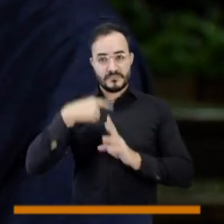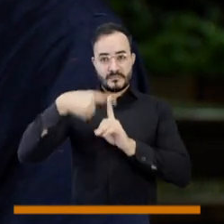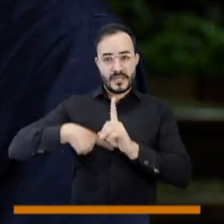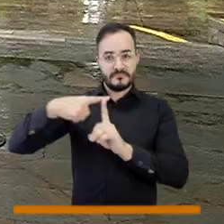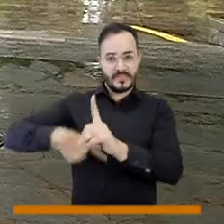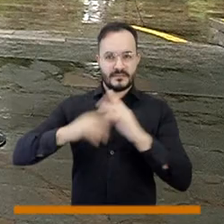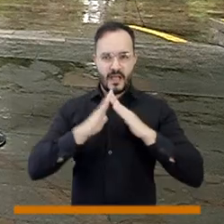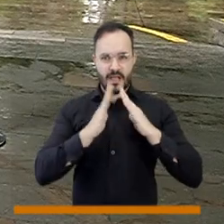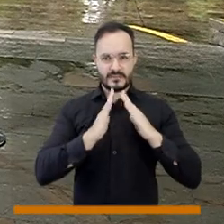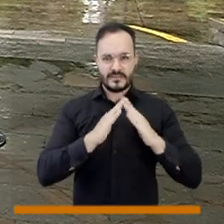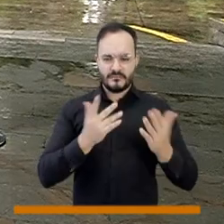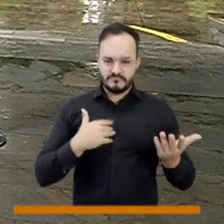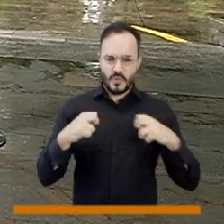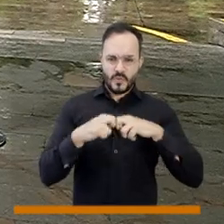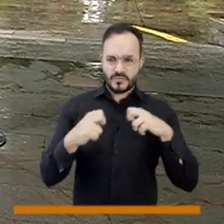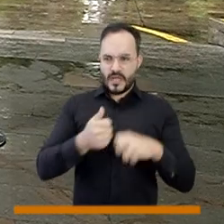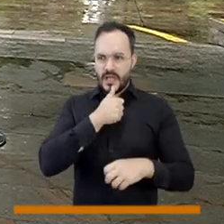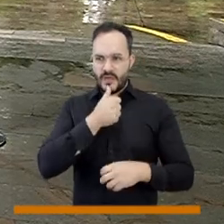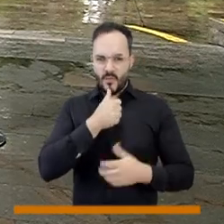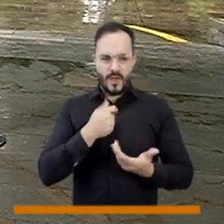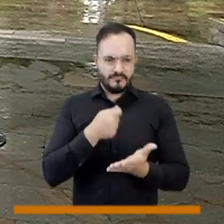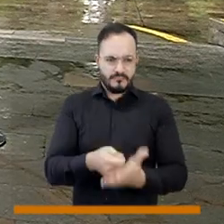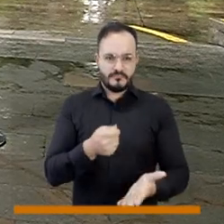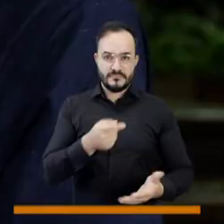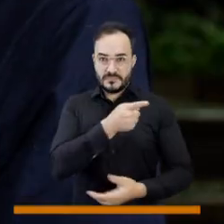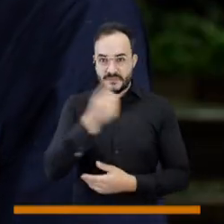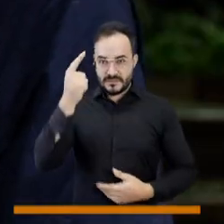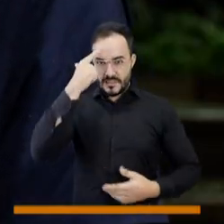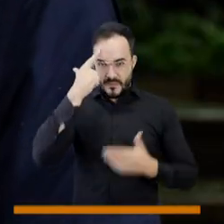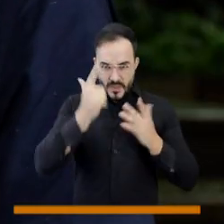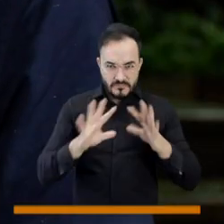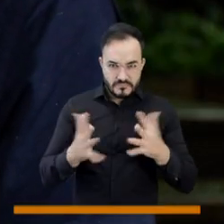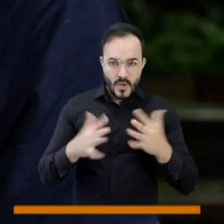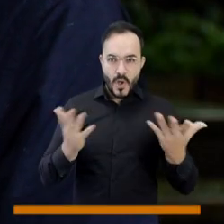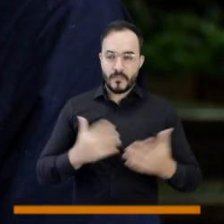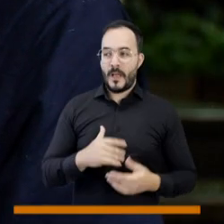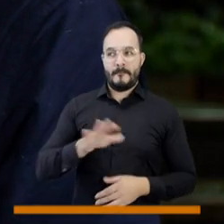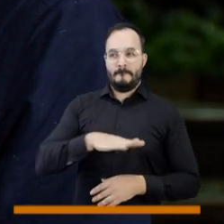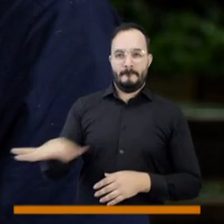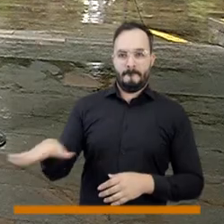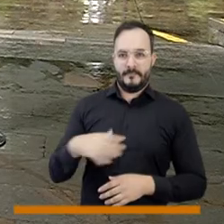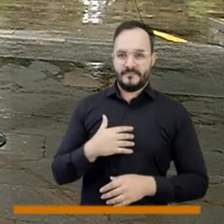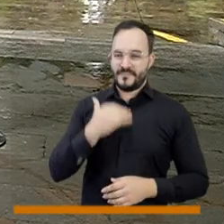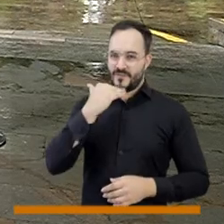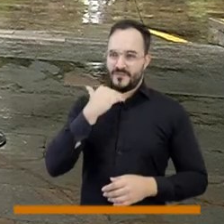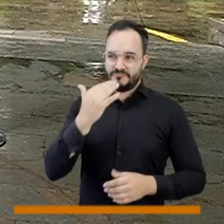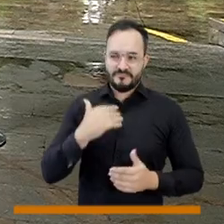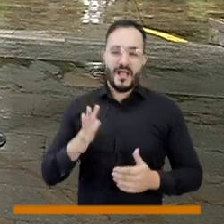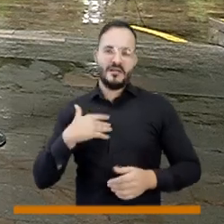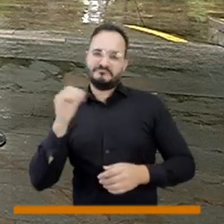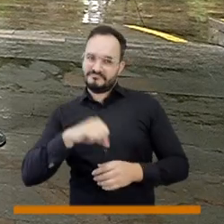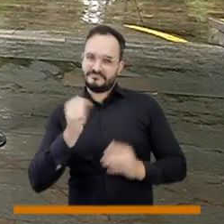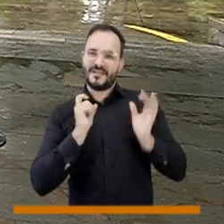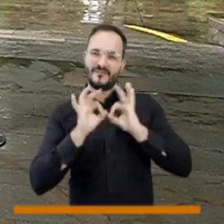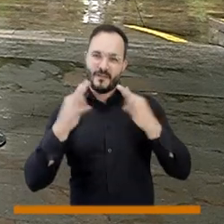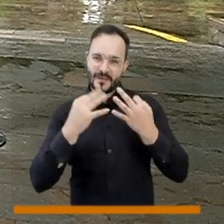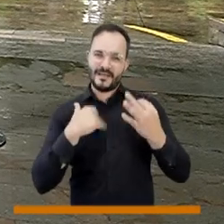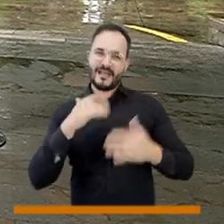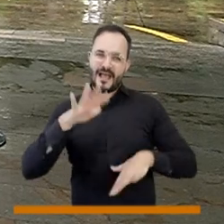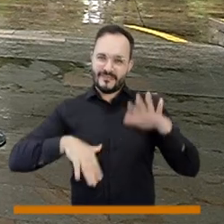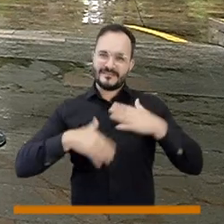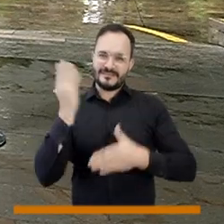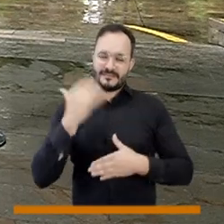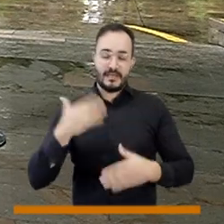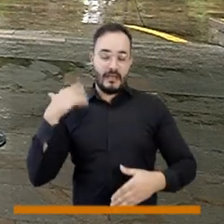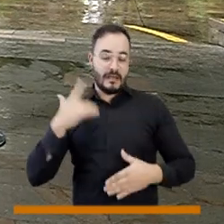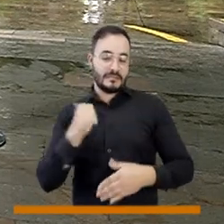cuánta energía consumen en su casa y muy probablemente me van a decir que no. ¿Cierto? Nadie sabe. Yo desde que doy padre de familia ya me meto más en el tema